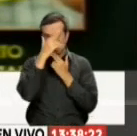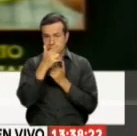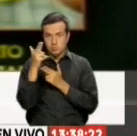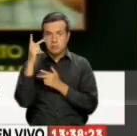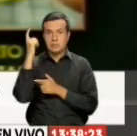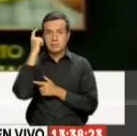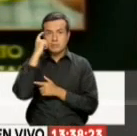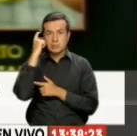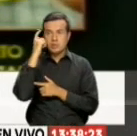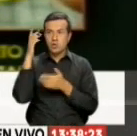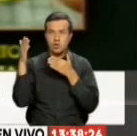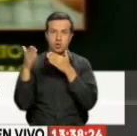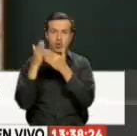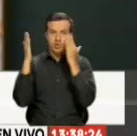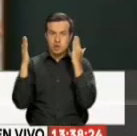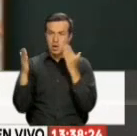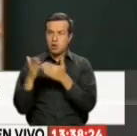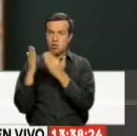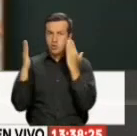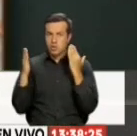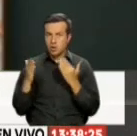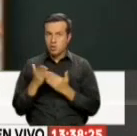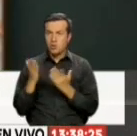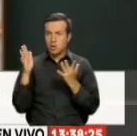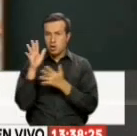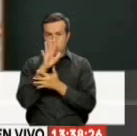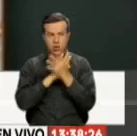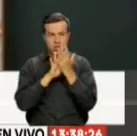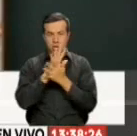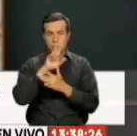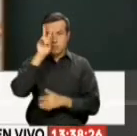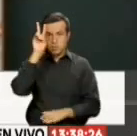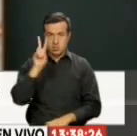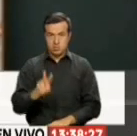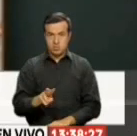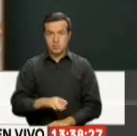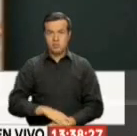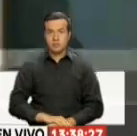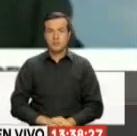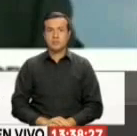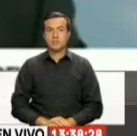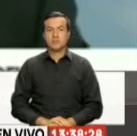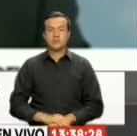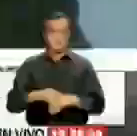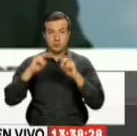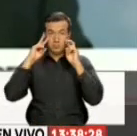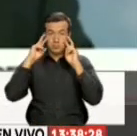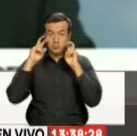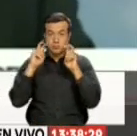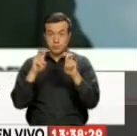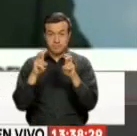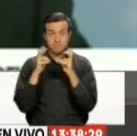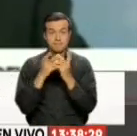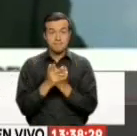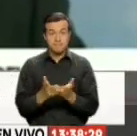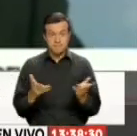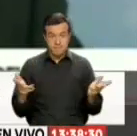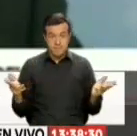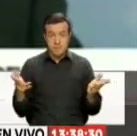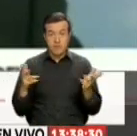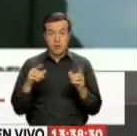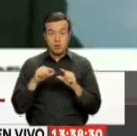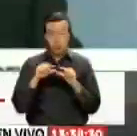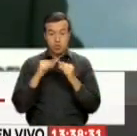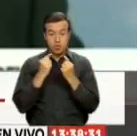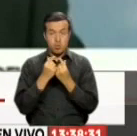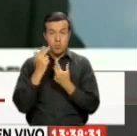Que planeaba Realizar ataques Selectivos Para crear caos Para Venezuela Las investigaciones Realizadas Por los órganos